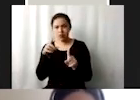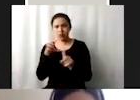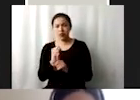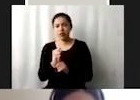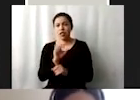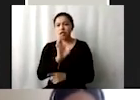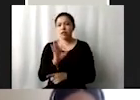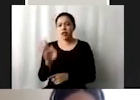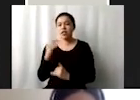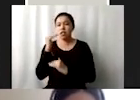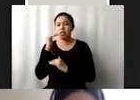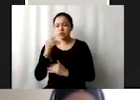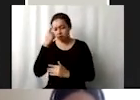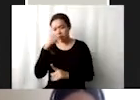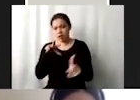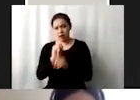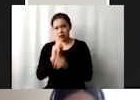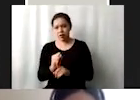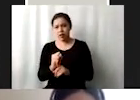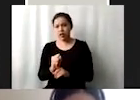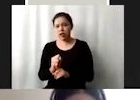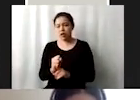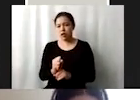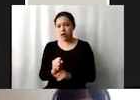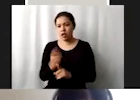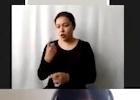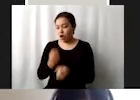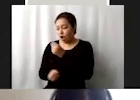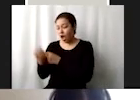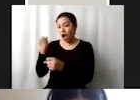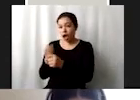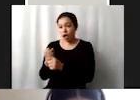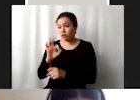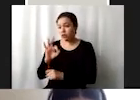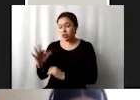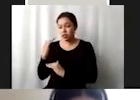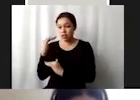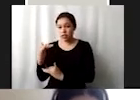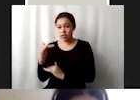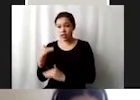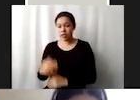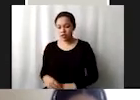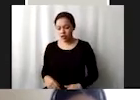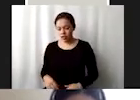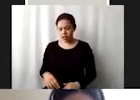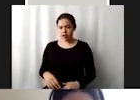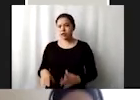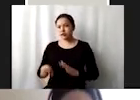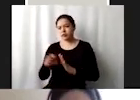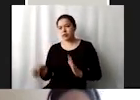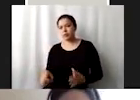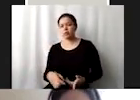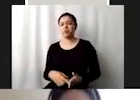límite de cumplimiento el año pasado como, bueno, la tasa de